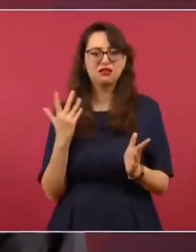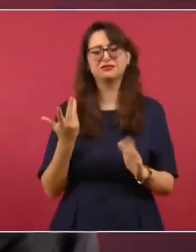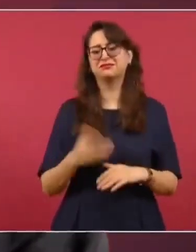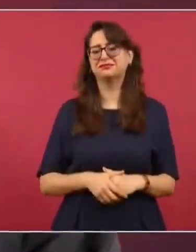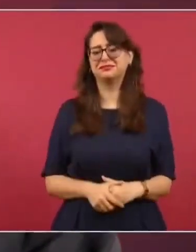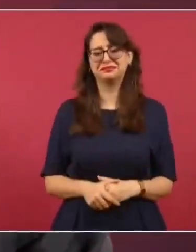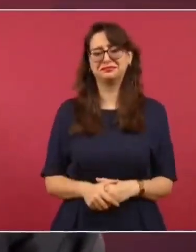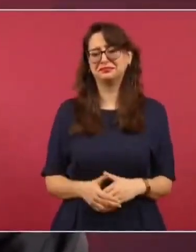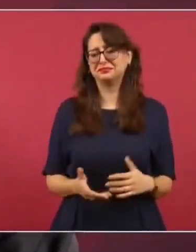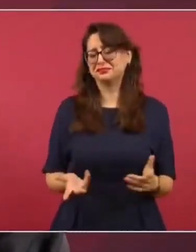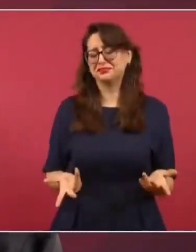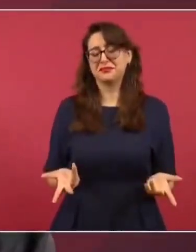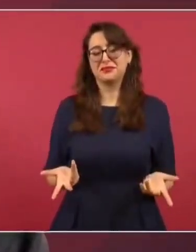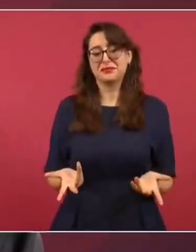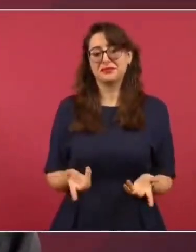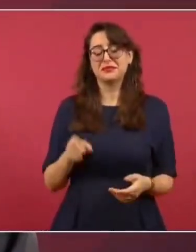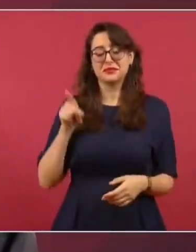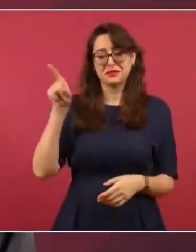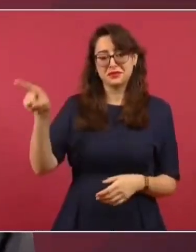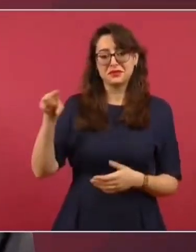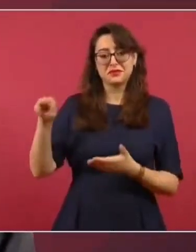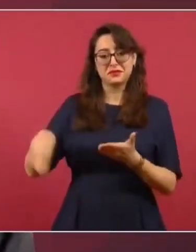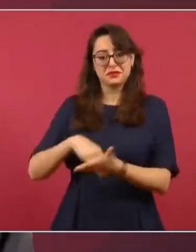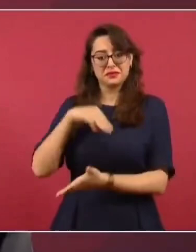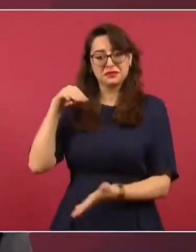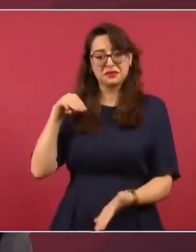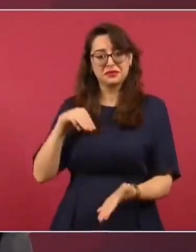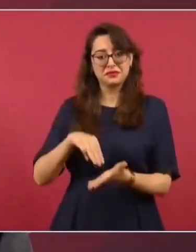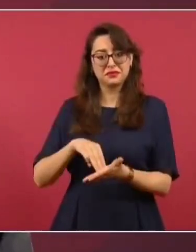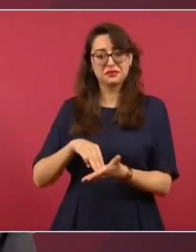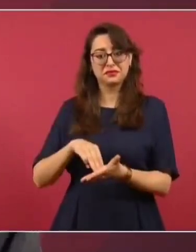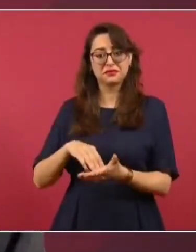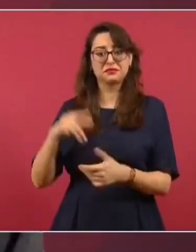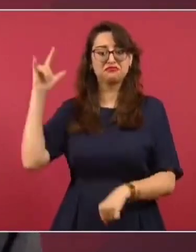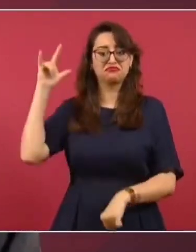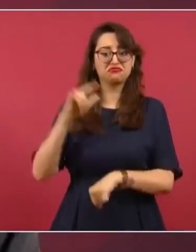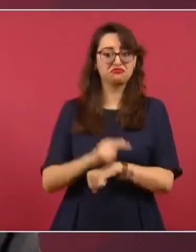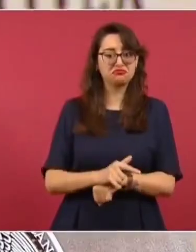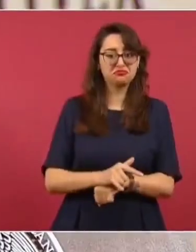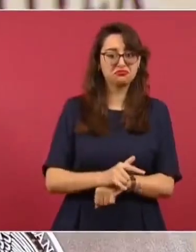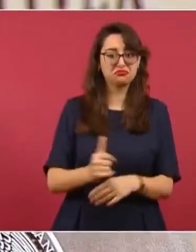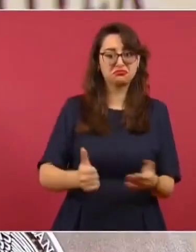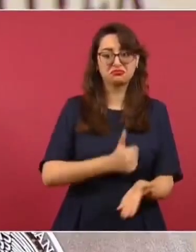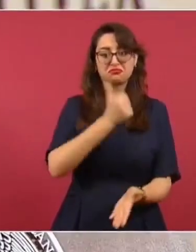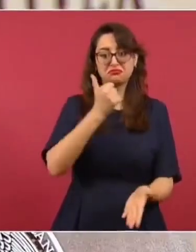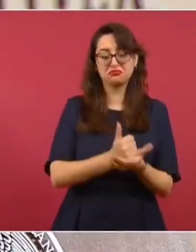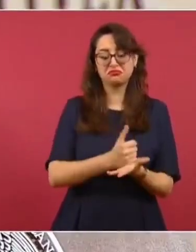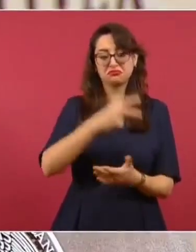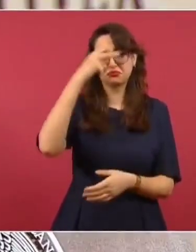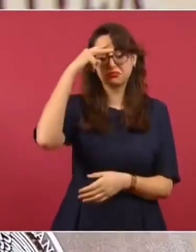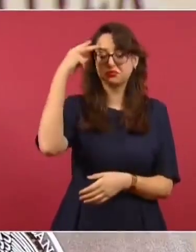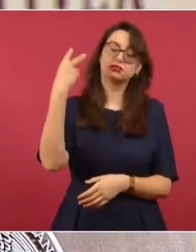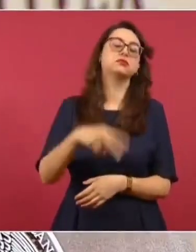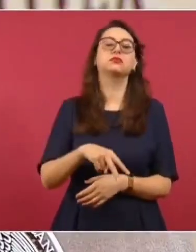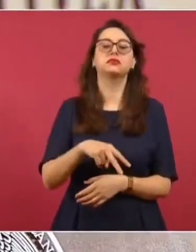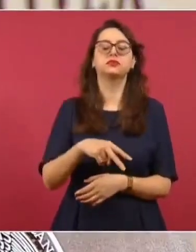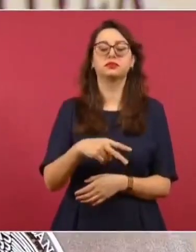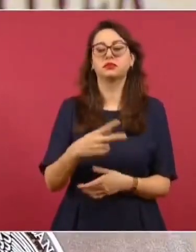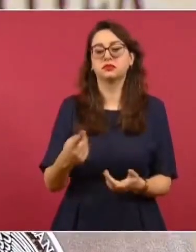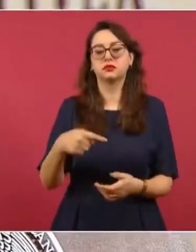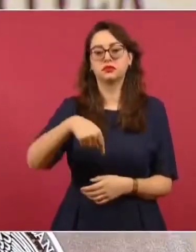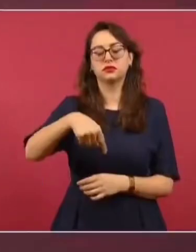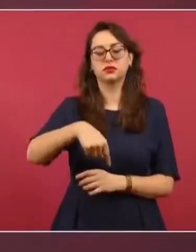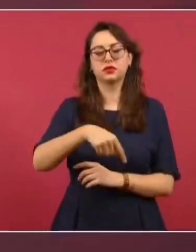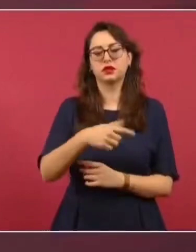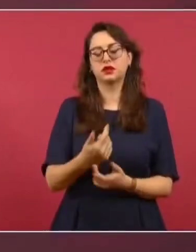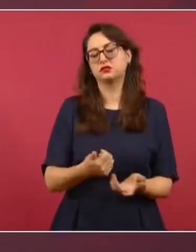el señor presidente viajó de la Ciudad de Mérida a la Ciudad de México, en el Aeropuerto Internacional de la Ciudad de